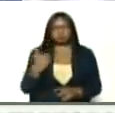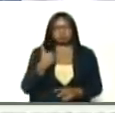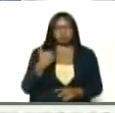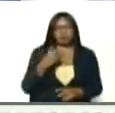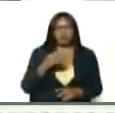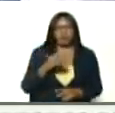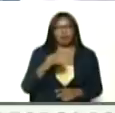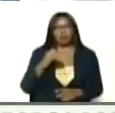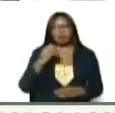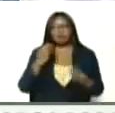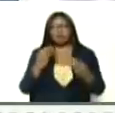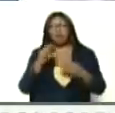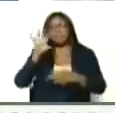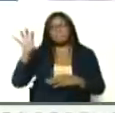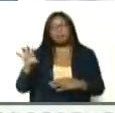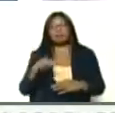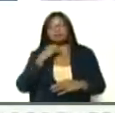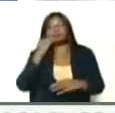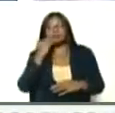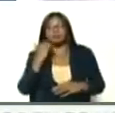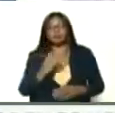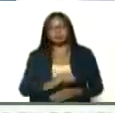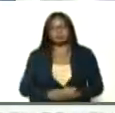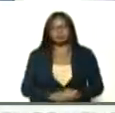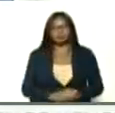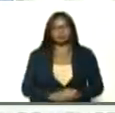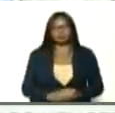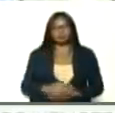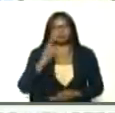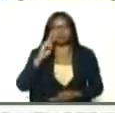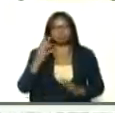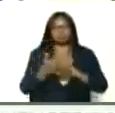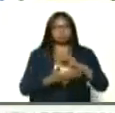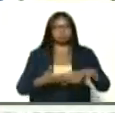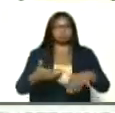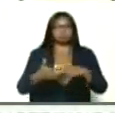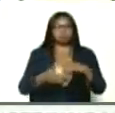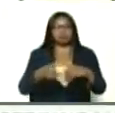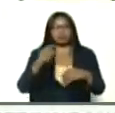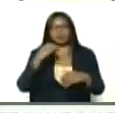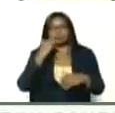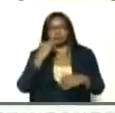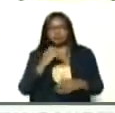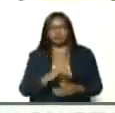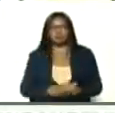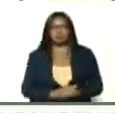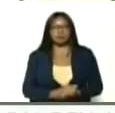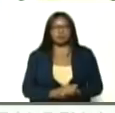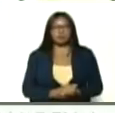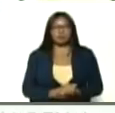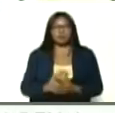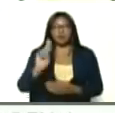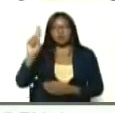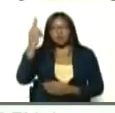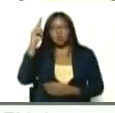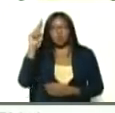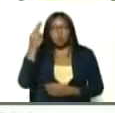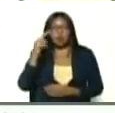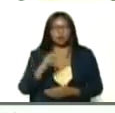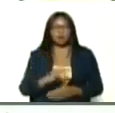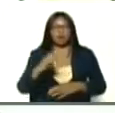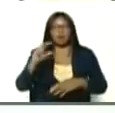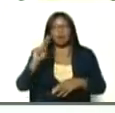sus vecinos, ya estamos viendo, los estragos, en los vecinos, allá, en el sur, en Uruguay, en